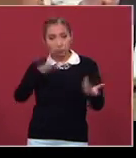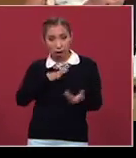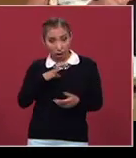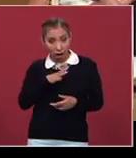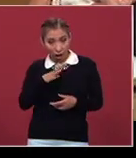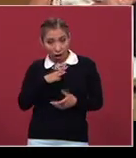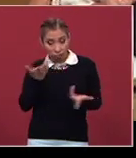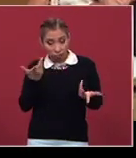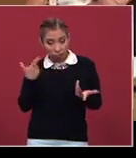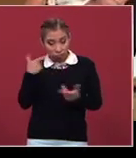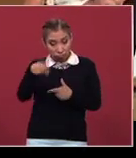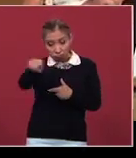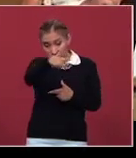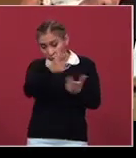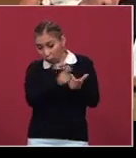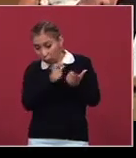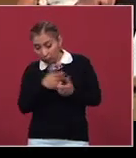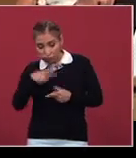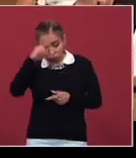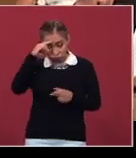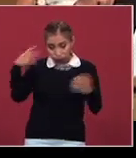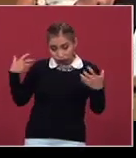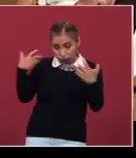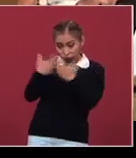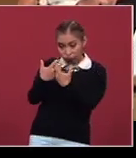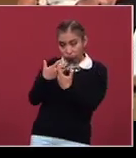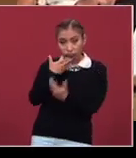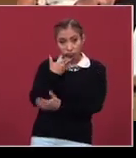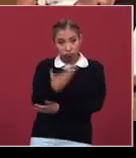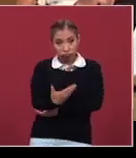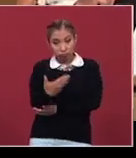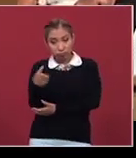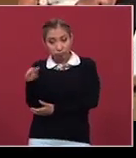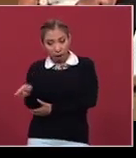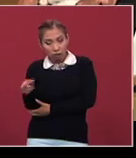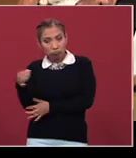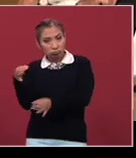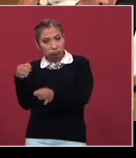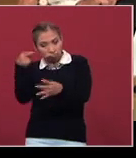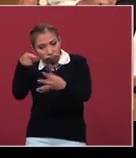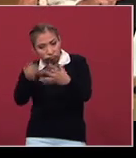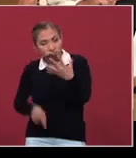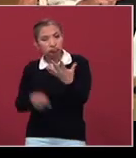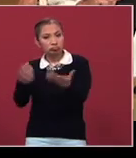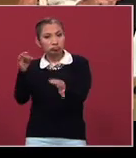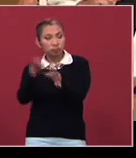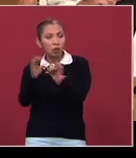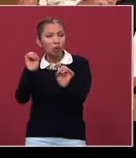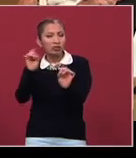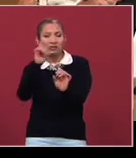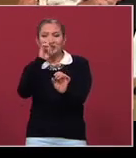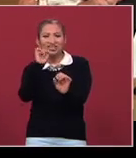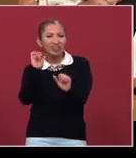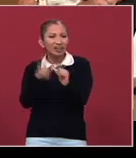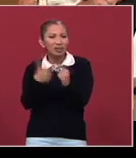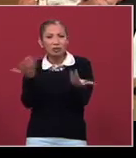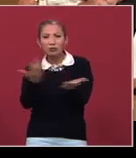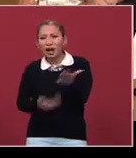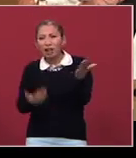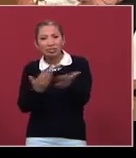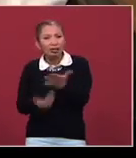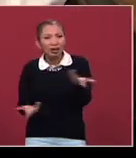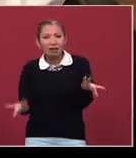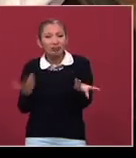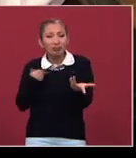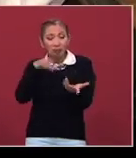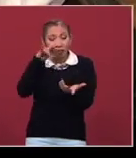una generación intelectual que embone, digamos, en necesidades concretas o nos está fallando ahí o si hay y no